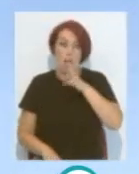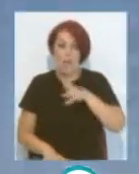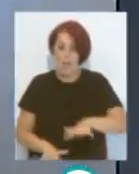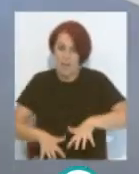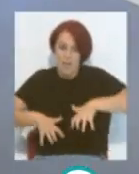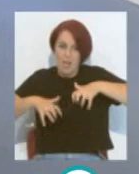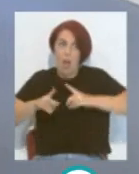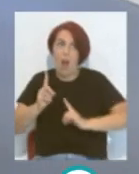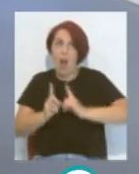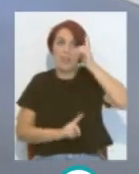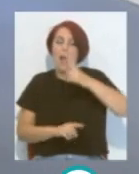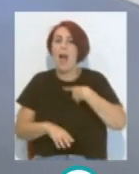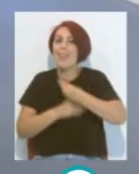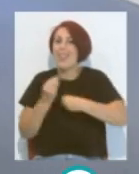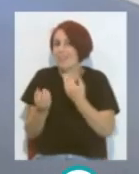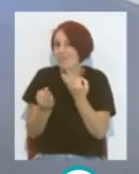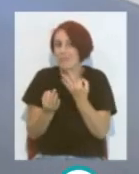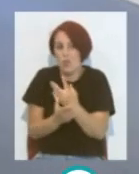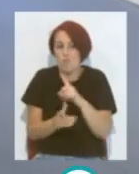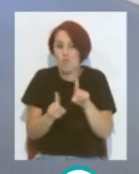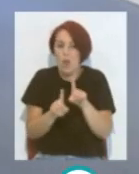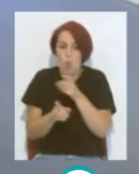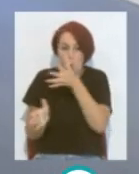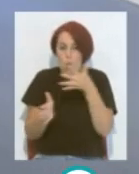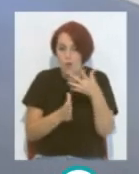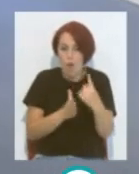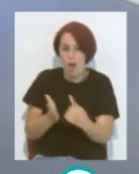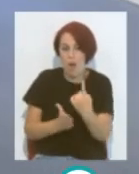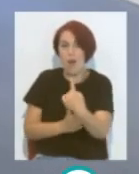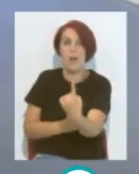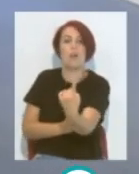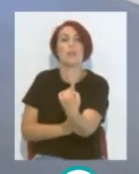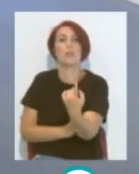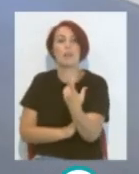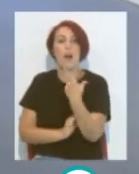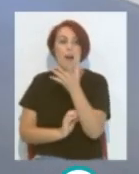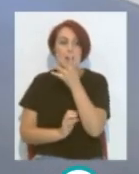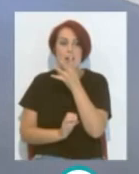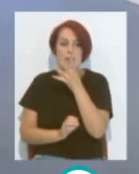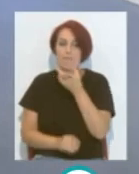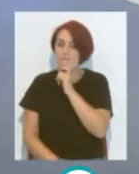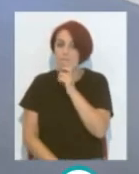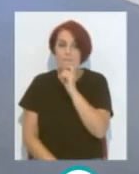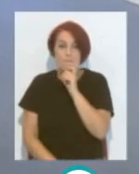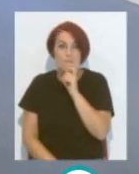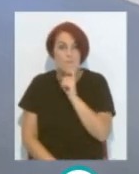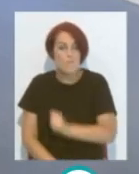Hace como remolinos Entonces Incluso es más difícil ahora Los controles Y demás Porque antes